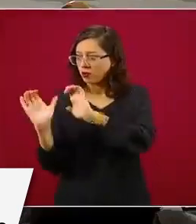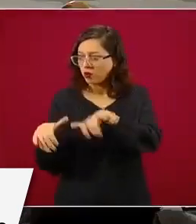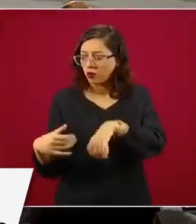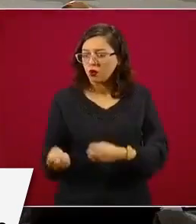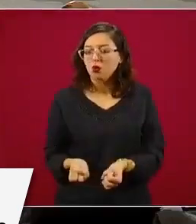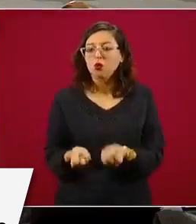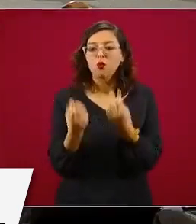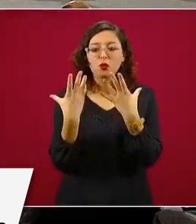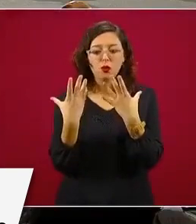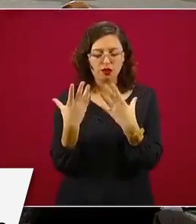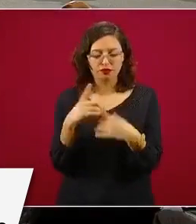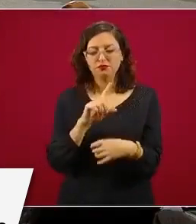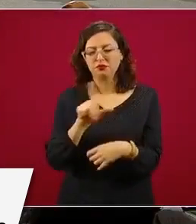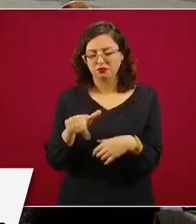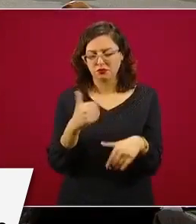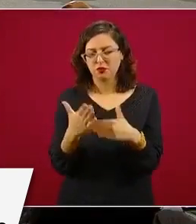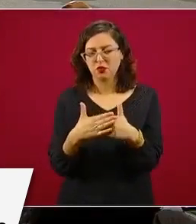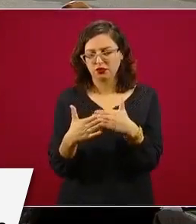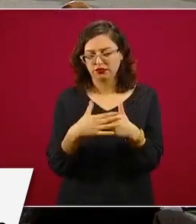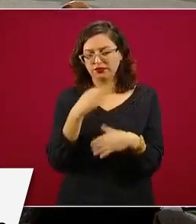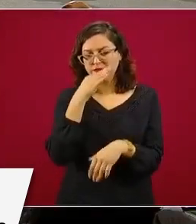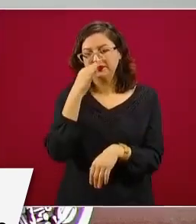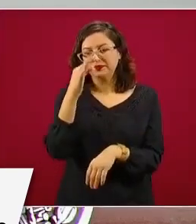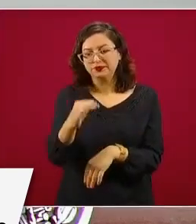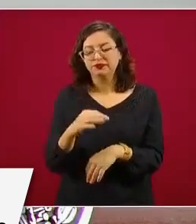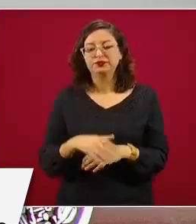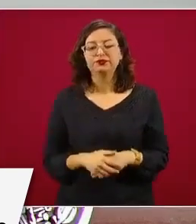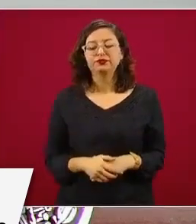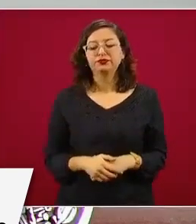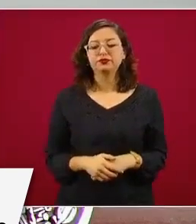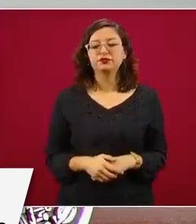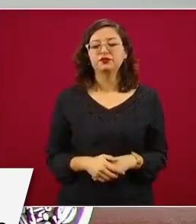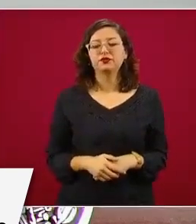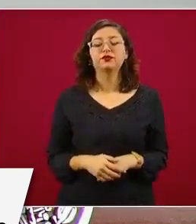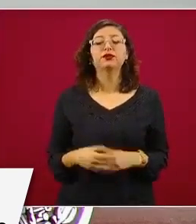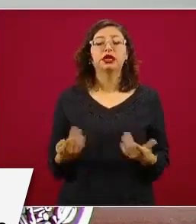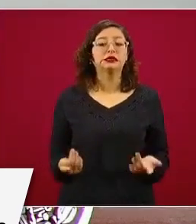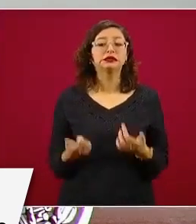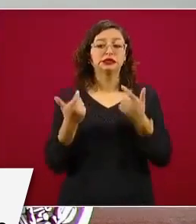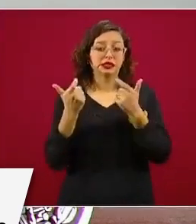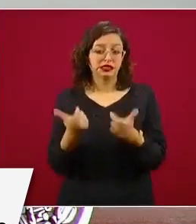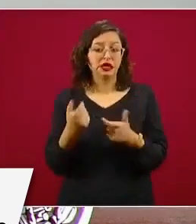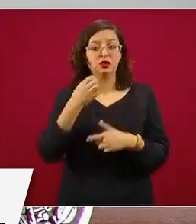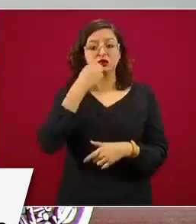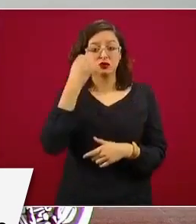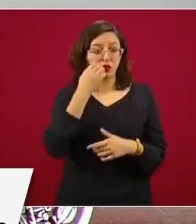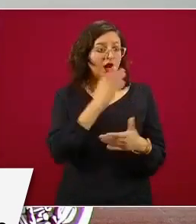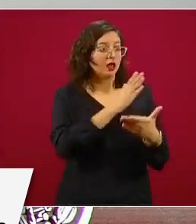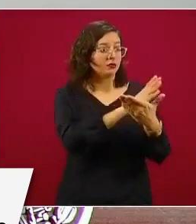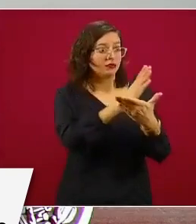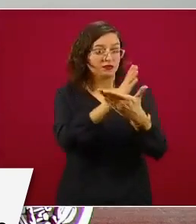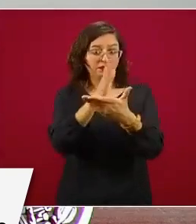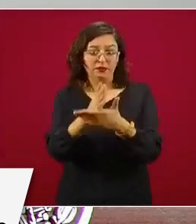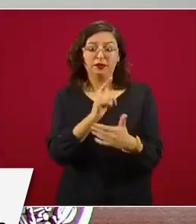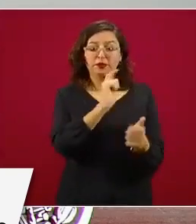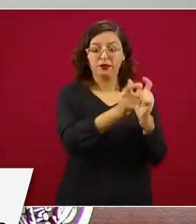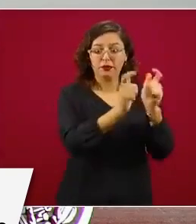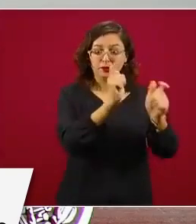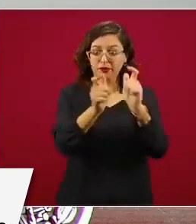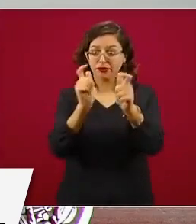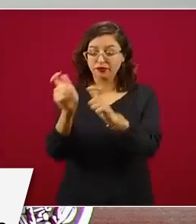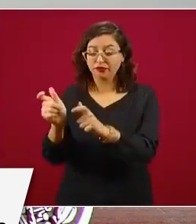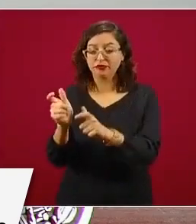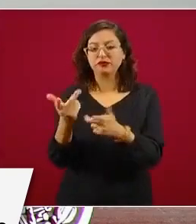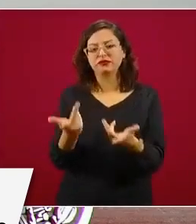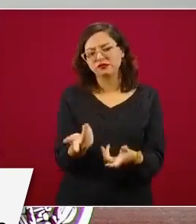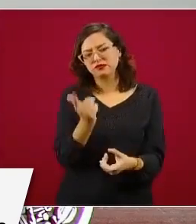Debo decirles que en estas entregas que hemos hecho en las escuelas hemos tenido también la oportunidad de que